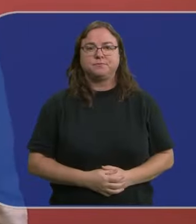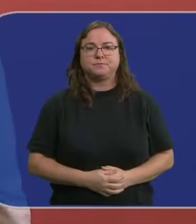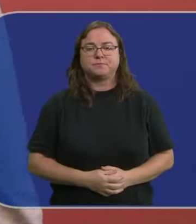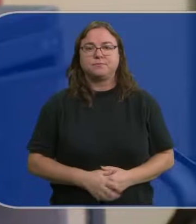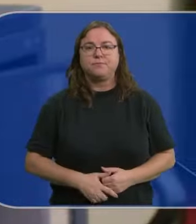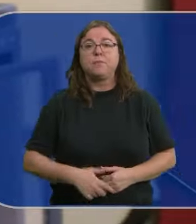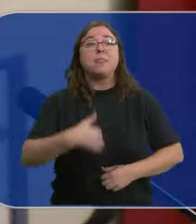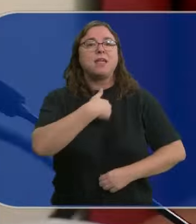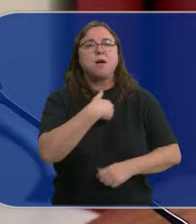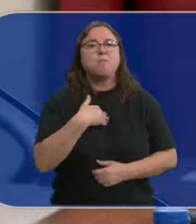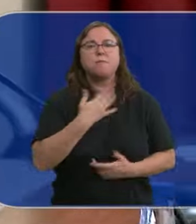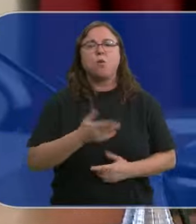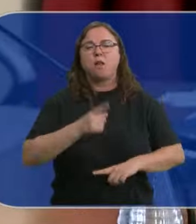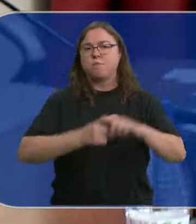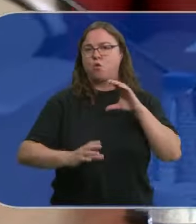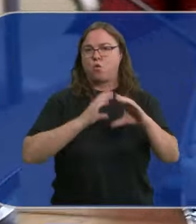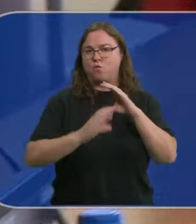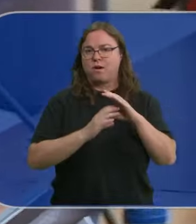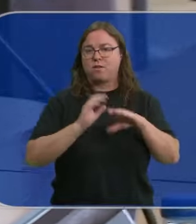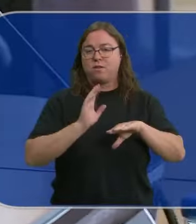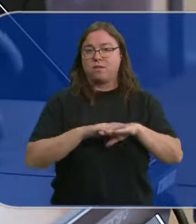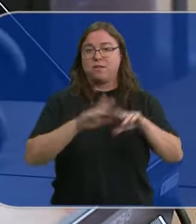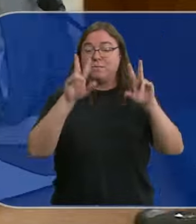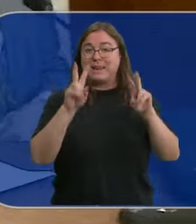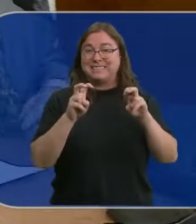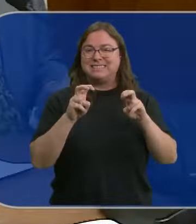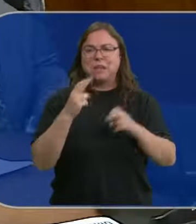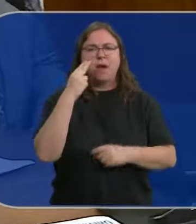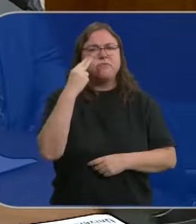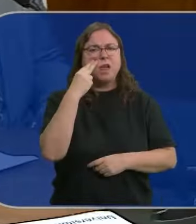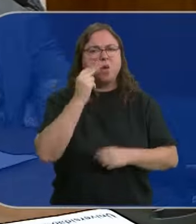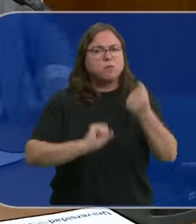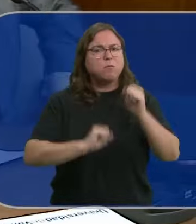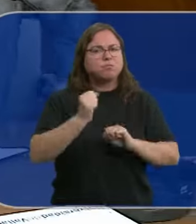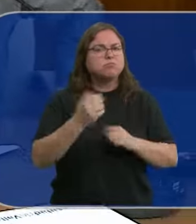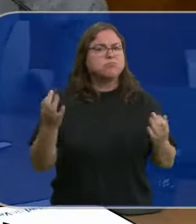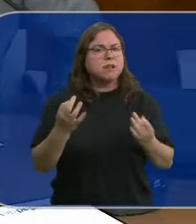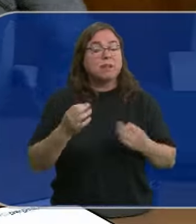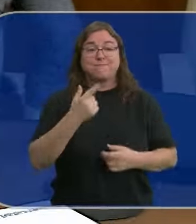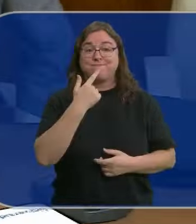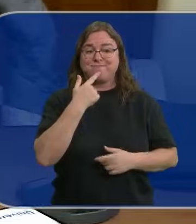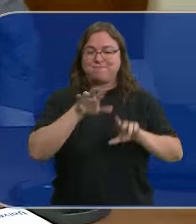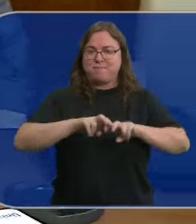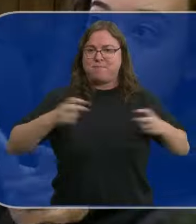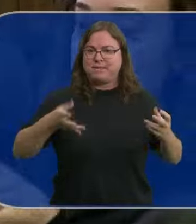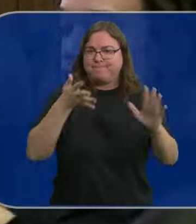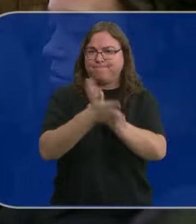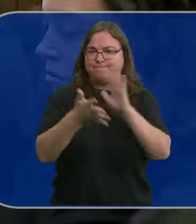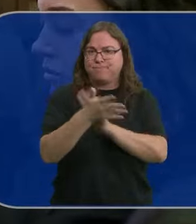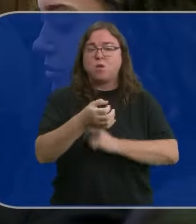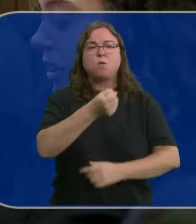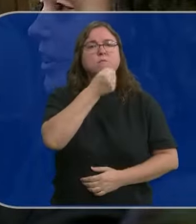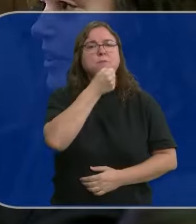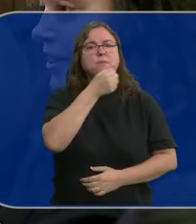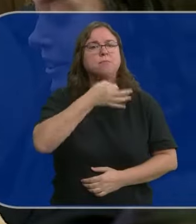¿Qué papel deben jugar los medios de comunicación al tratar el terrorismo? Es la pregunta que tratan de responder en esta mesa redonda en la que las